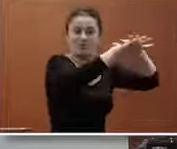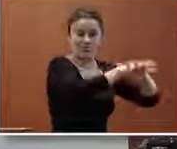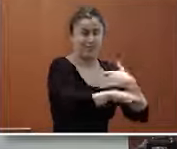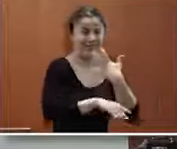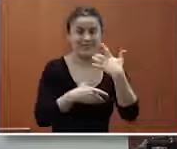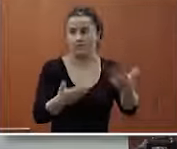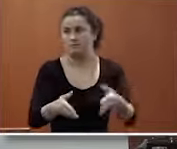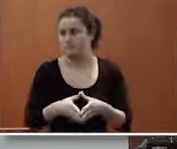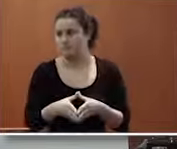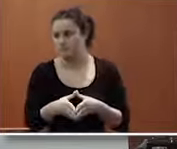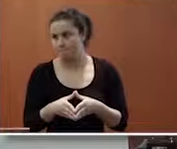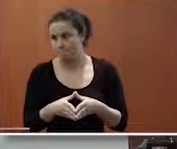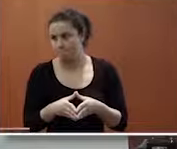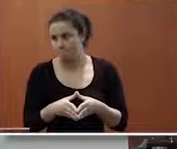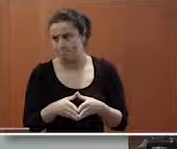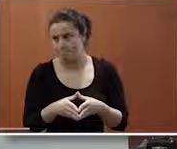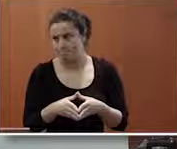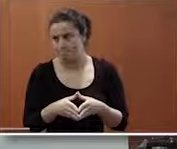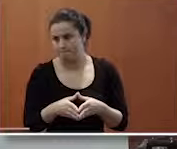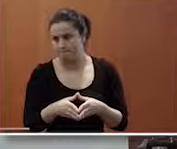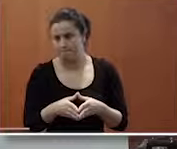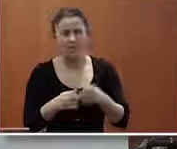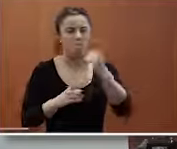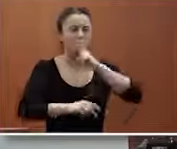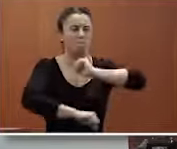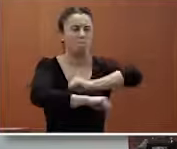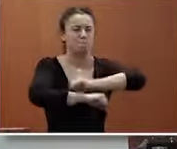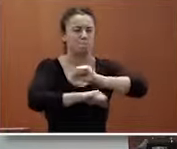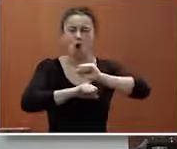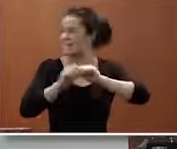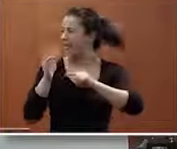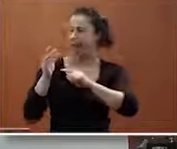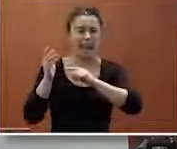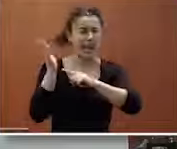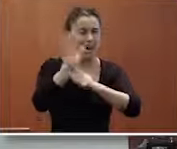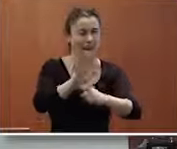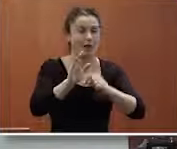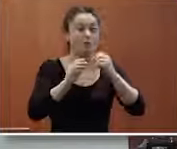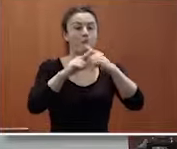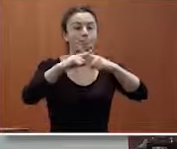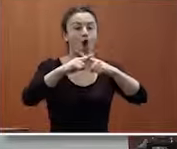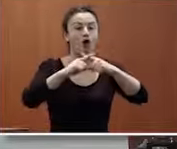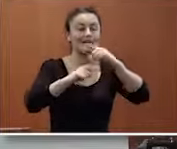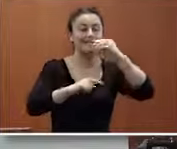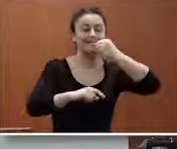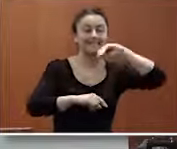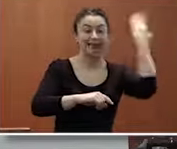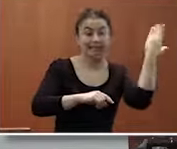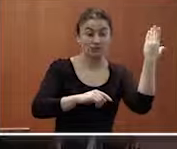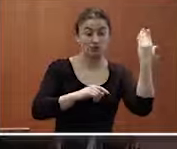ejemplo este portal que hemos presentado de Portalento y que esperemos que ahora el vídeo aparezca